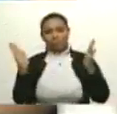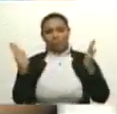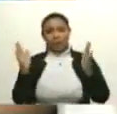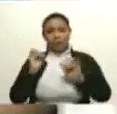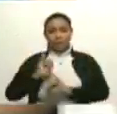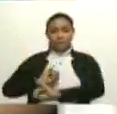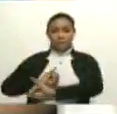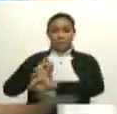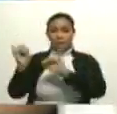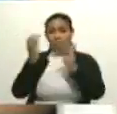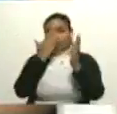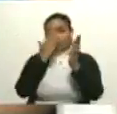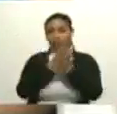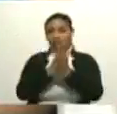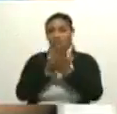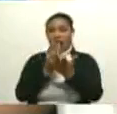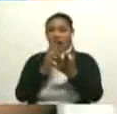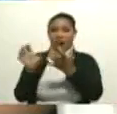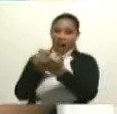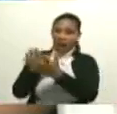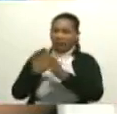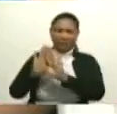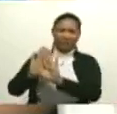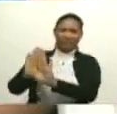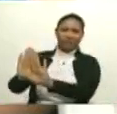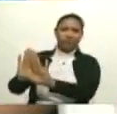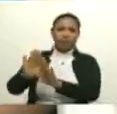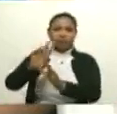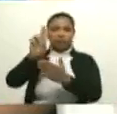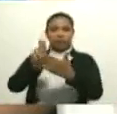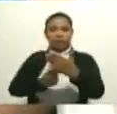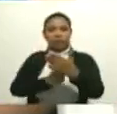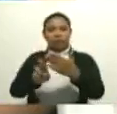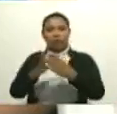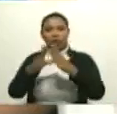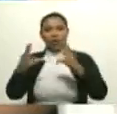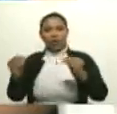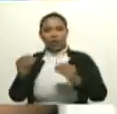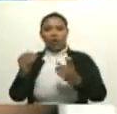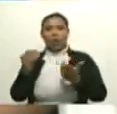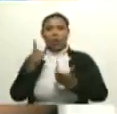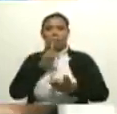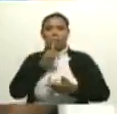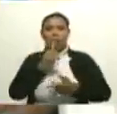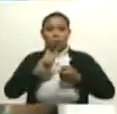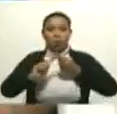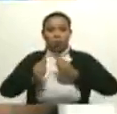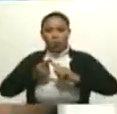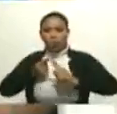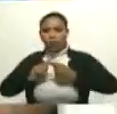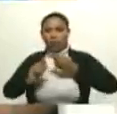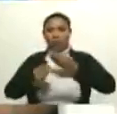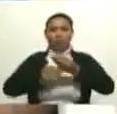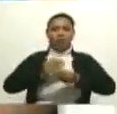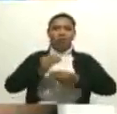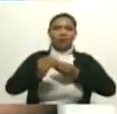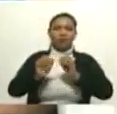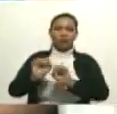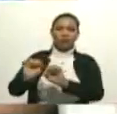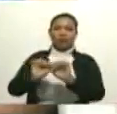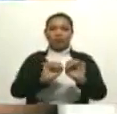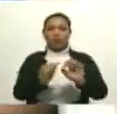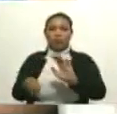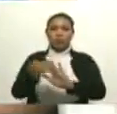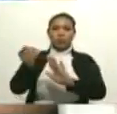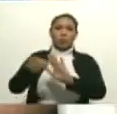con muchas fronteras y por supuesto por eliminar todas las injusticias y los obstáculos y las contiendas que contra